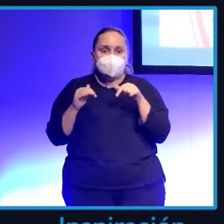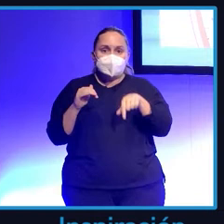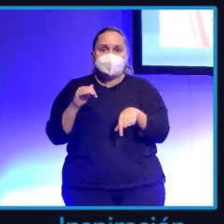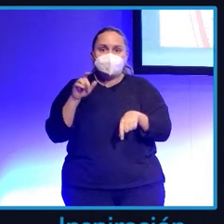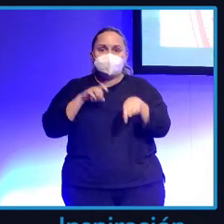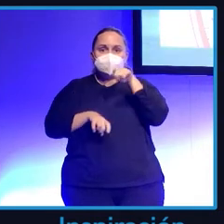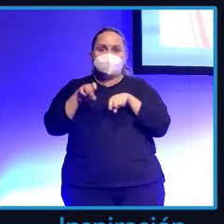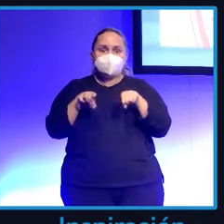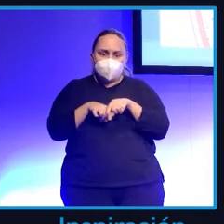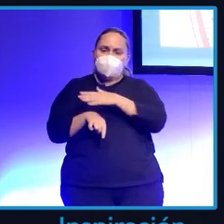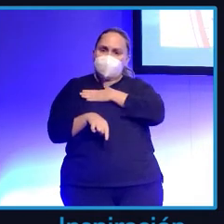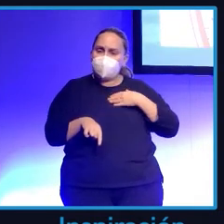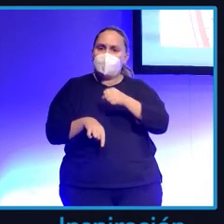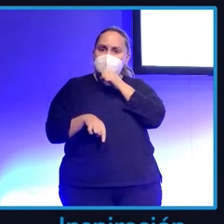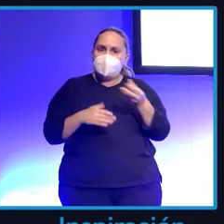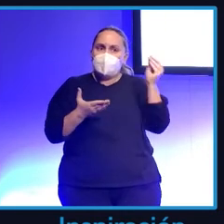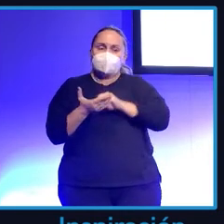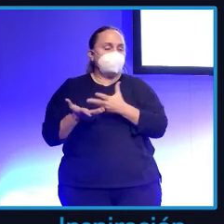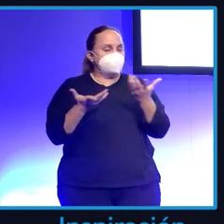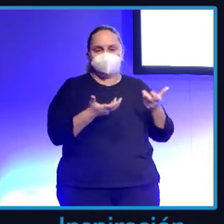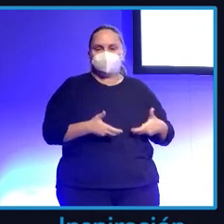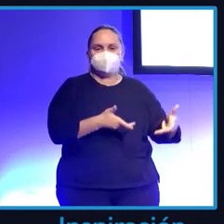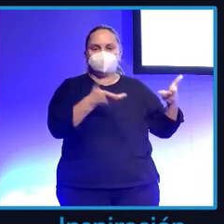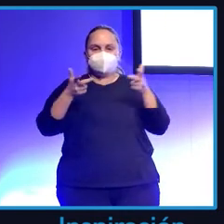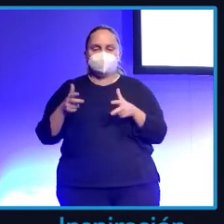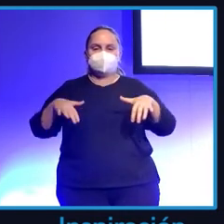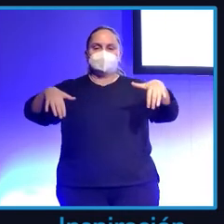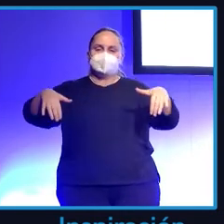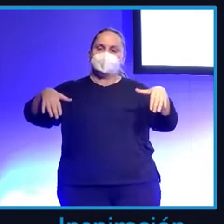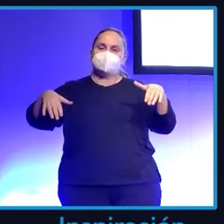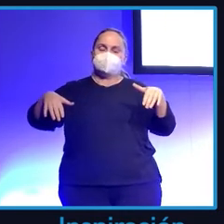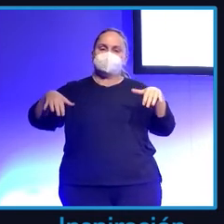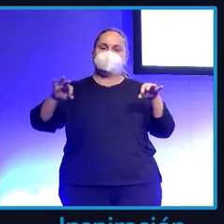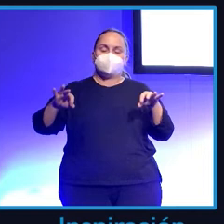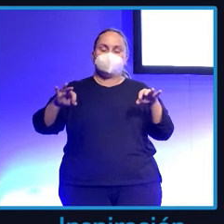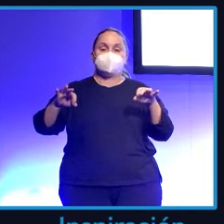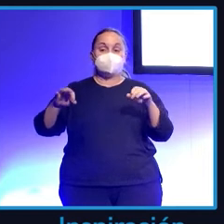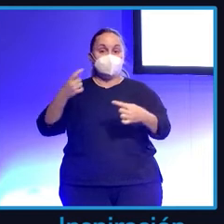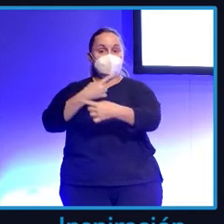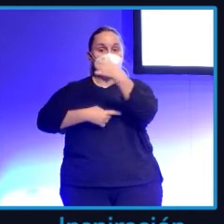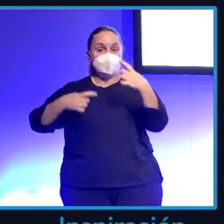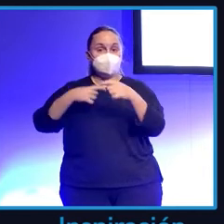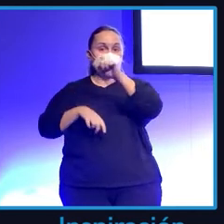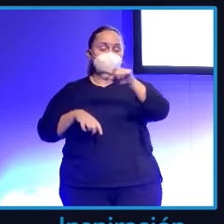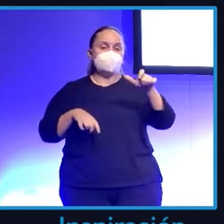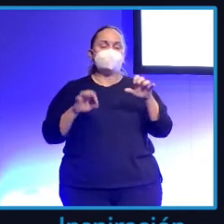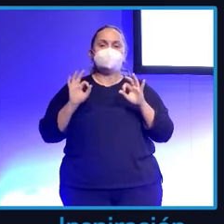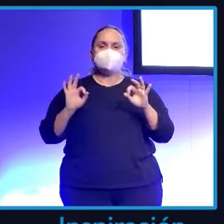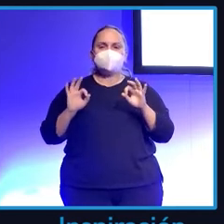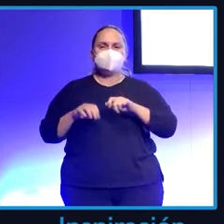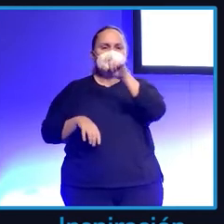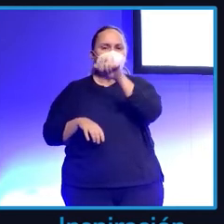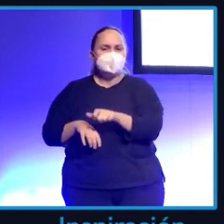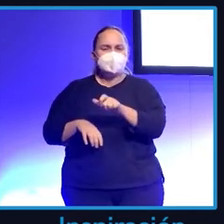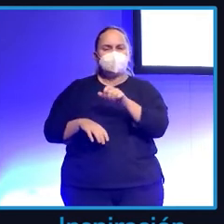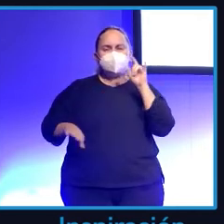estar viejo como a mí me gusta. Yo me senté allí y empecé a responder preguntas de la gente como a las PCR. La primera que engañé fue a mi